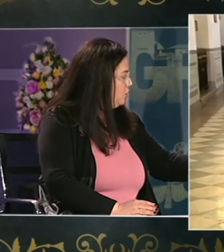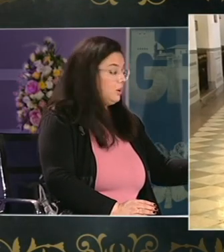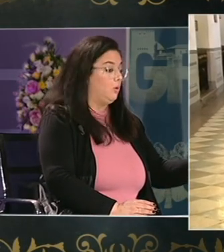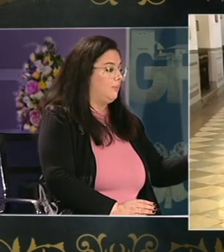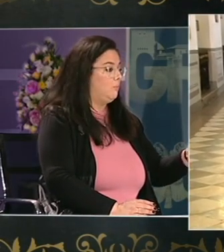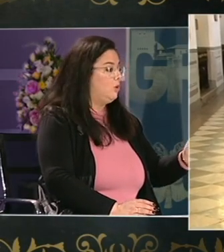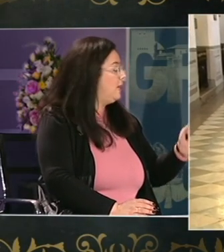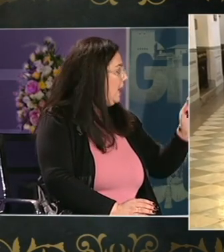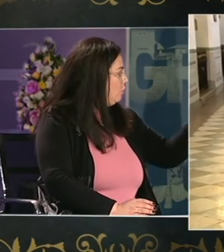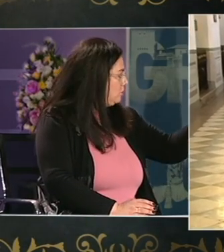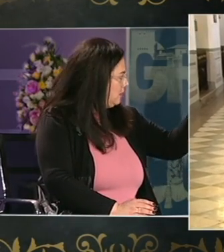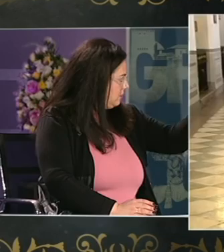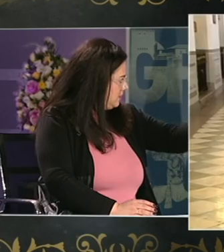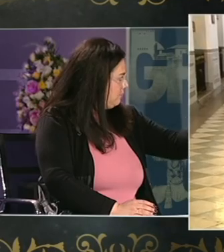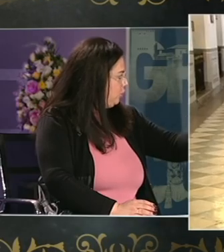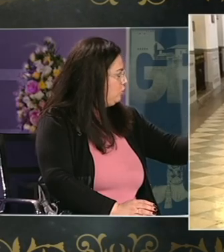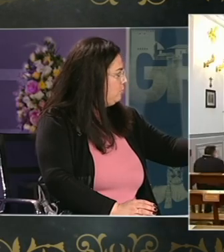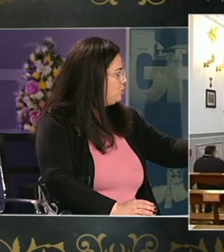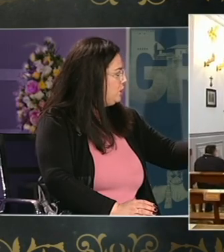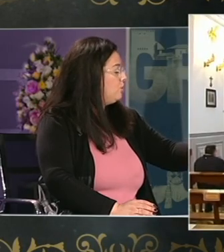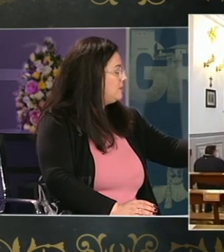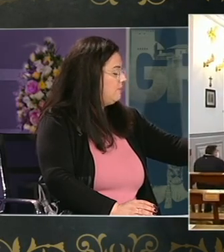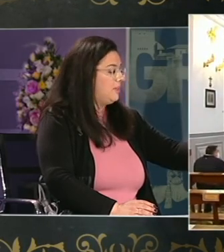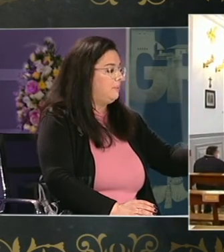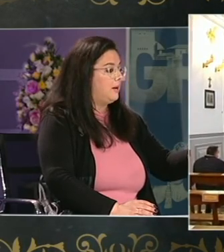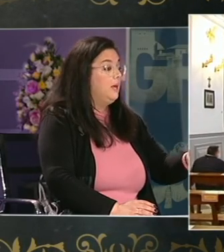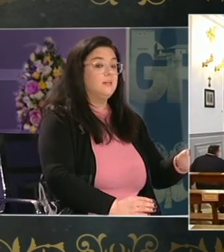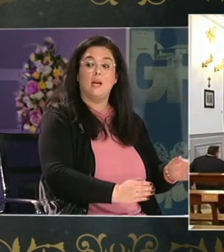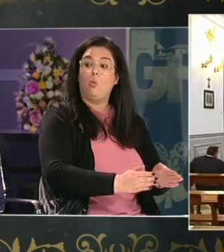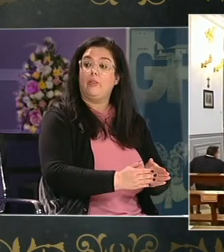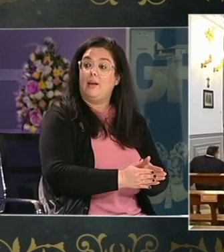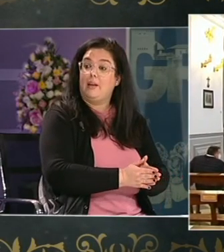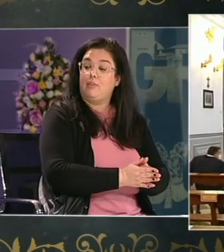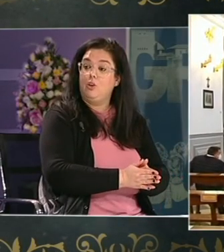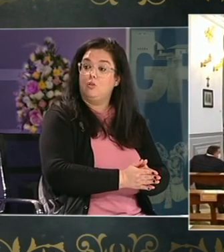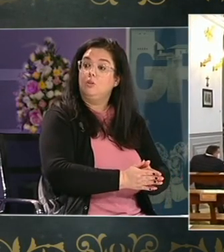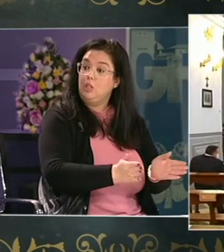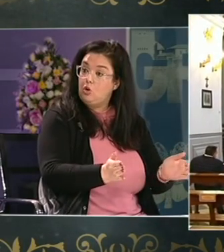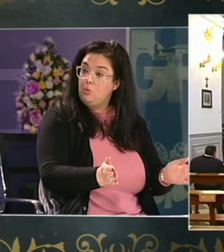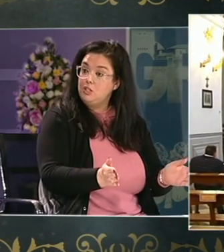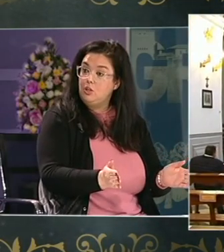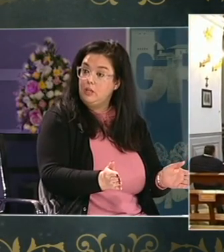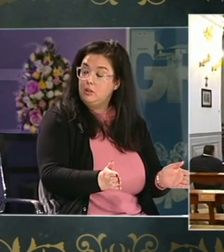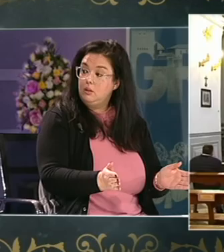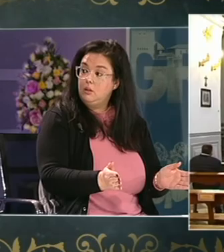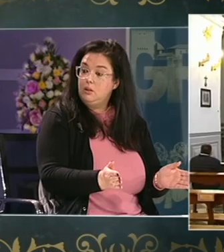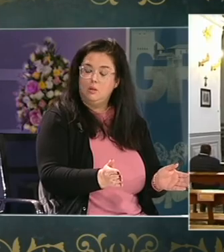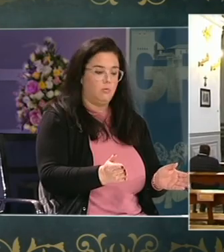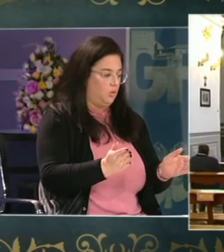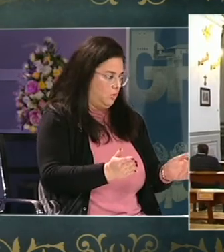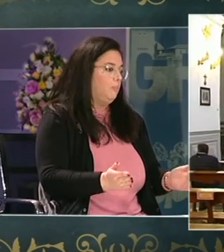exposición que los hermanos mayores abortan ese proyecto de exposición que se iba a celebrar se acuerda la creación de dos comisiones